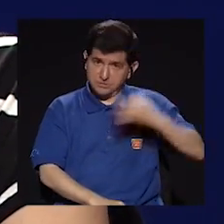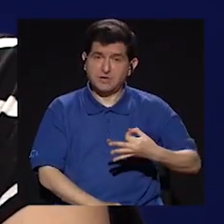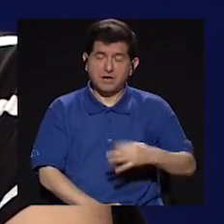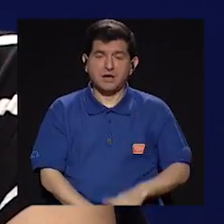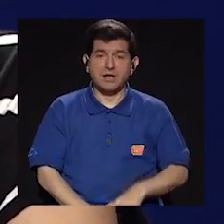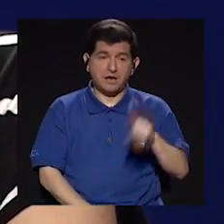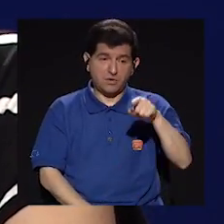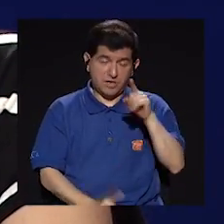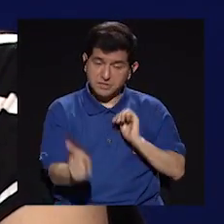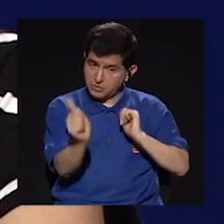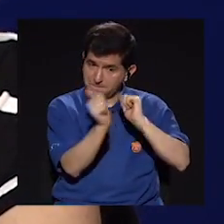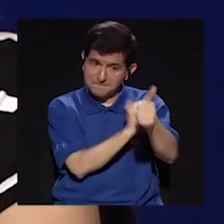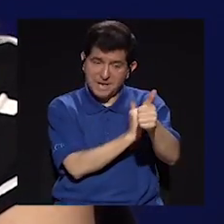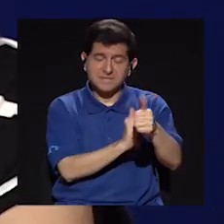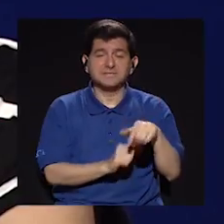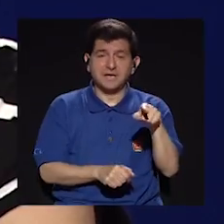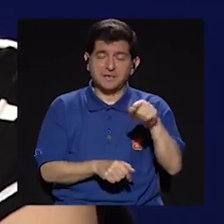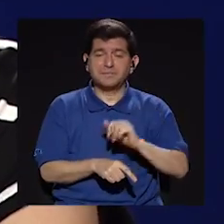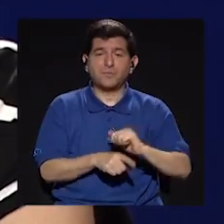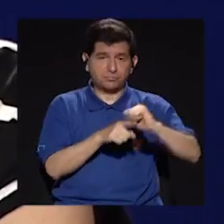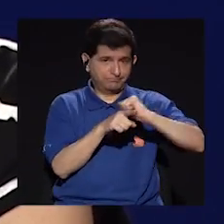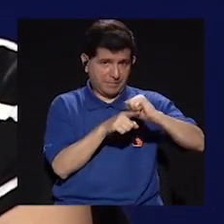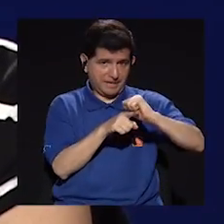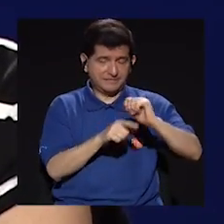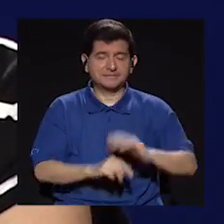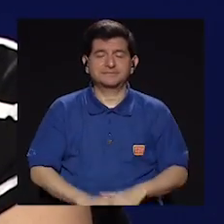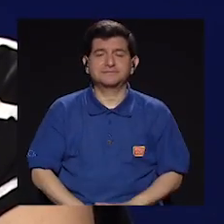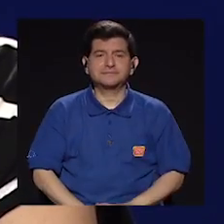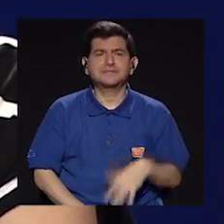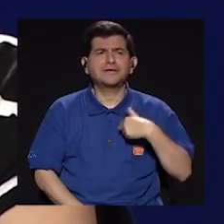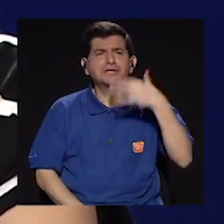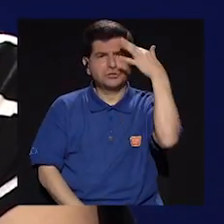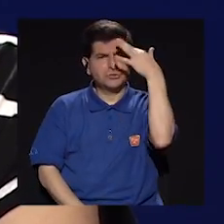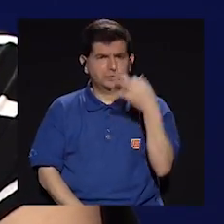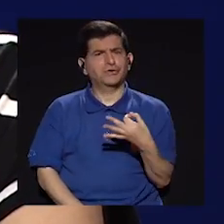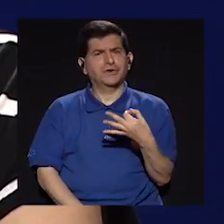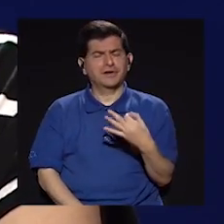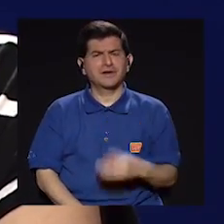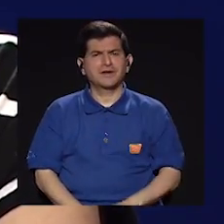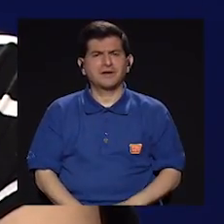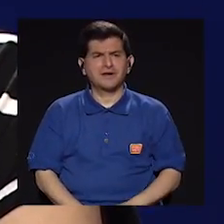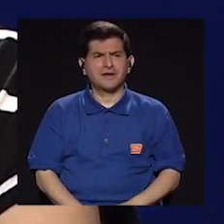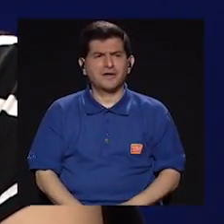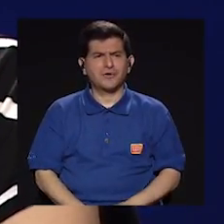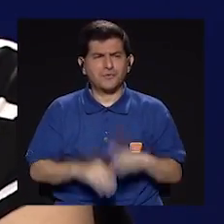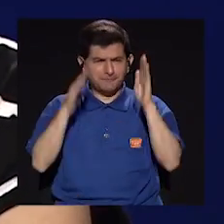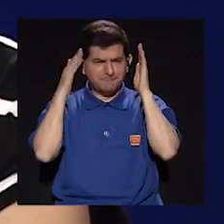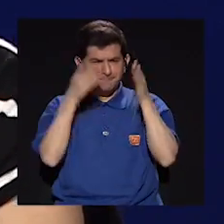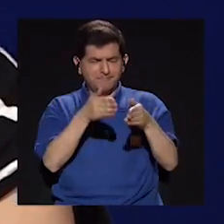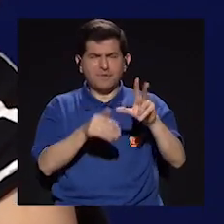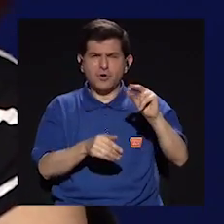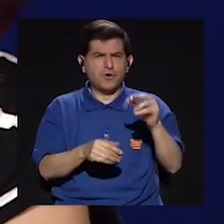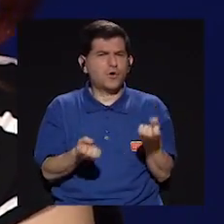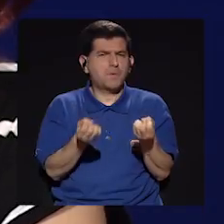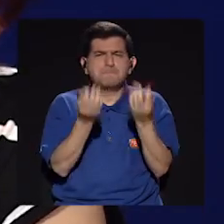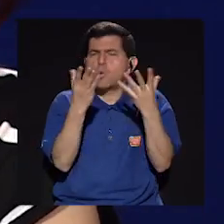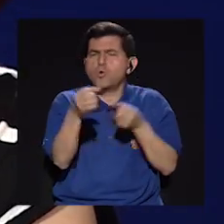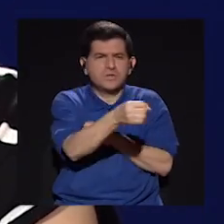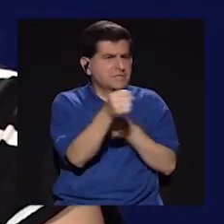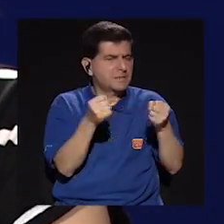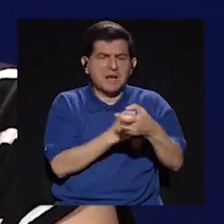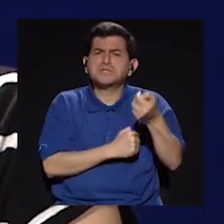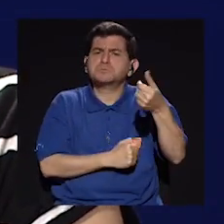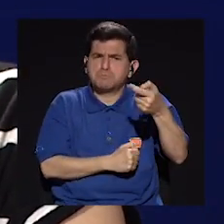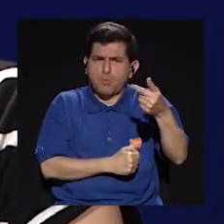inevitablemente creo que tenés que pasar como por ese ejercicio y creo que sí estoy apuntando en no tenerla en tantas